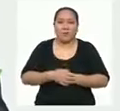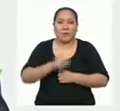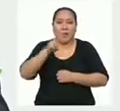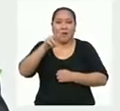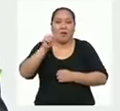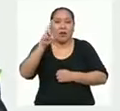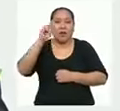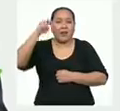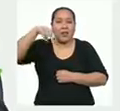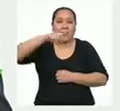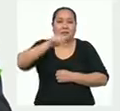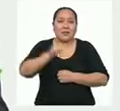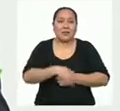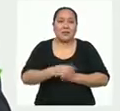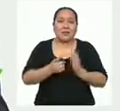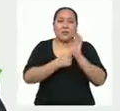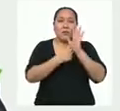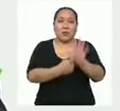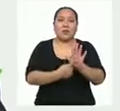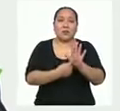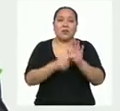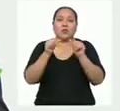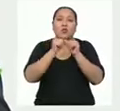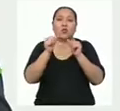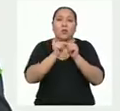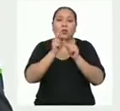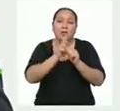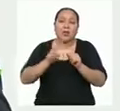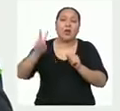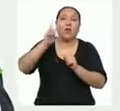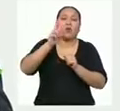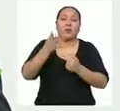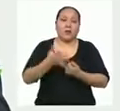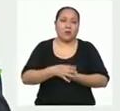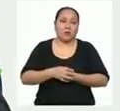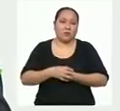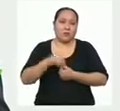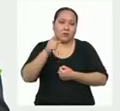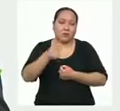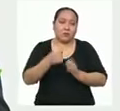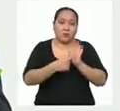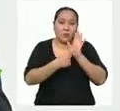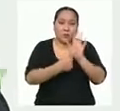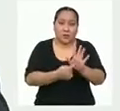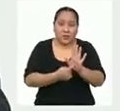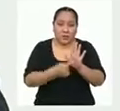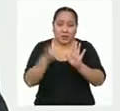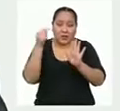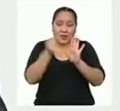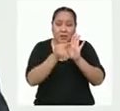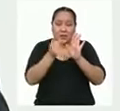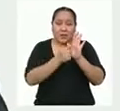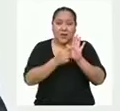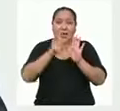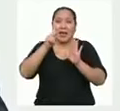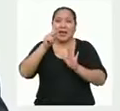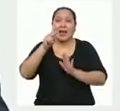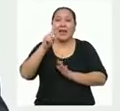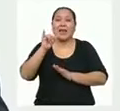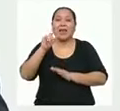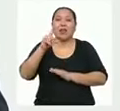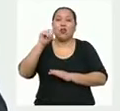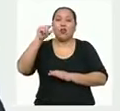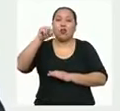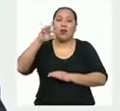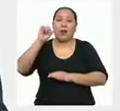la varianza es expresada en unidades al cuadrado. En el caso que te presenté, se trabaja en kilogramos al